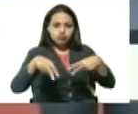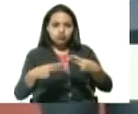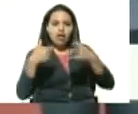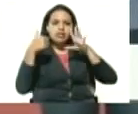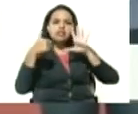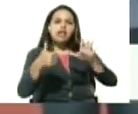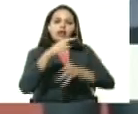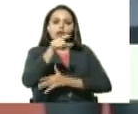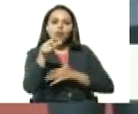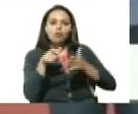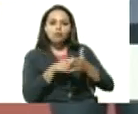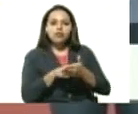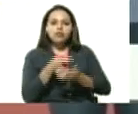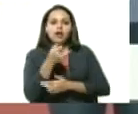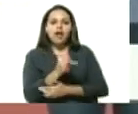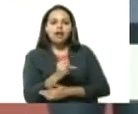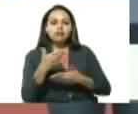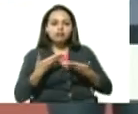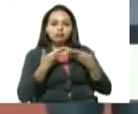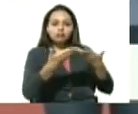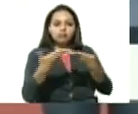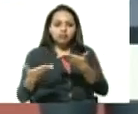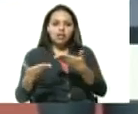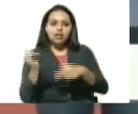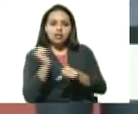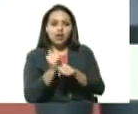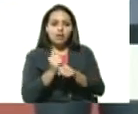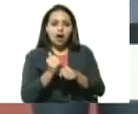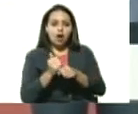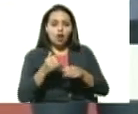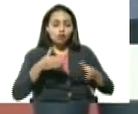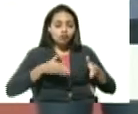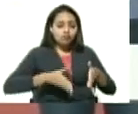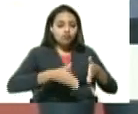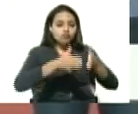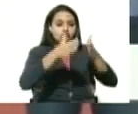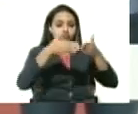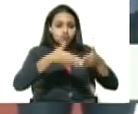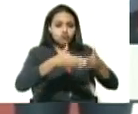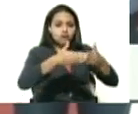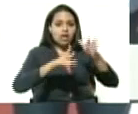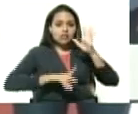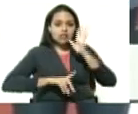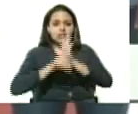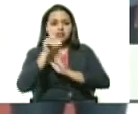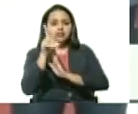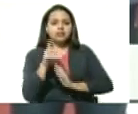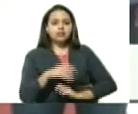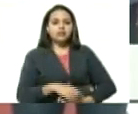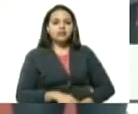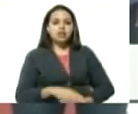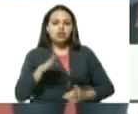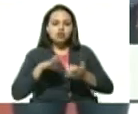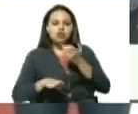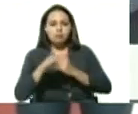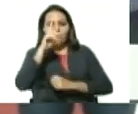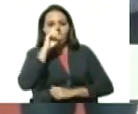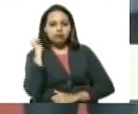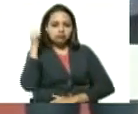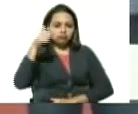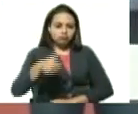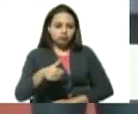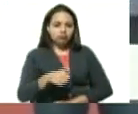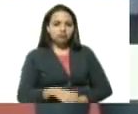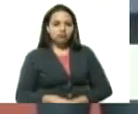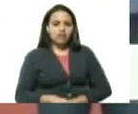que van a consolidar las rutas que hemos venido trabajando y hemos venido desarrollando en los últimos años esas tres